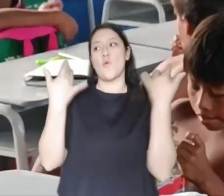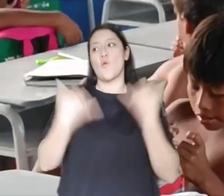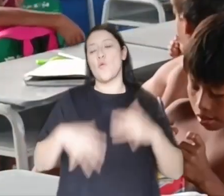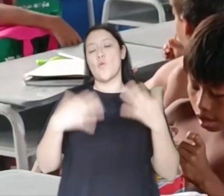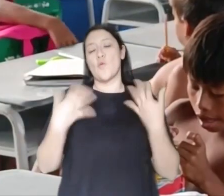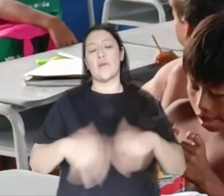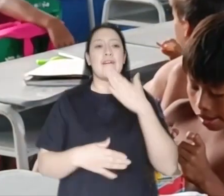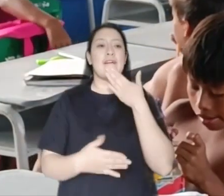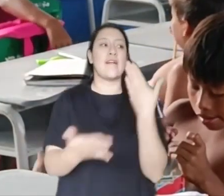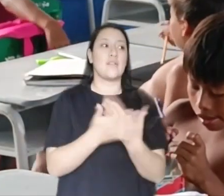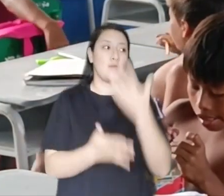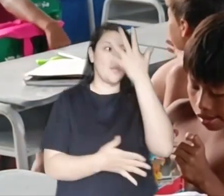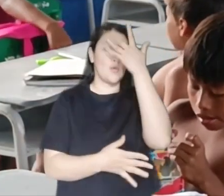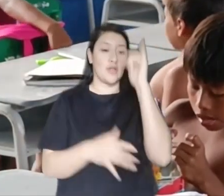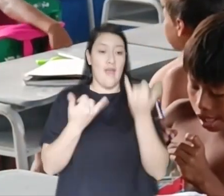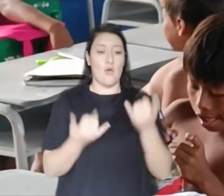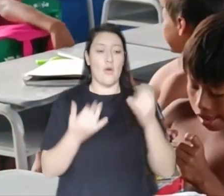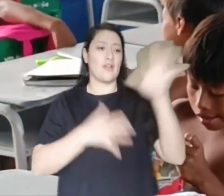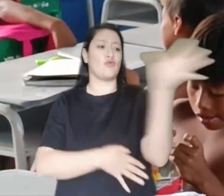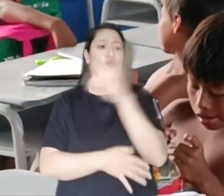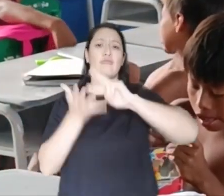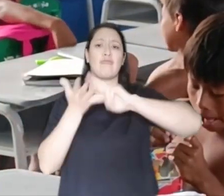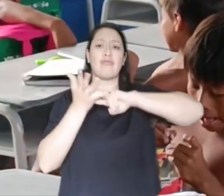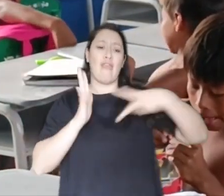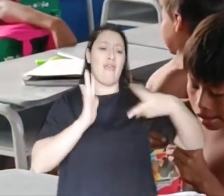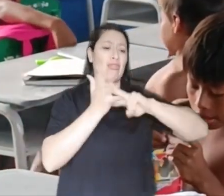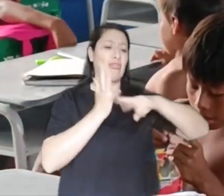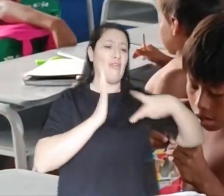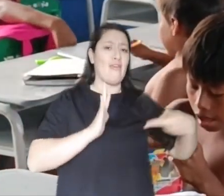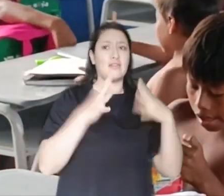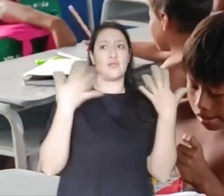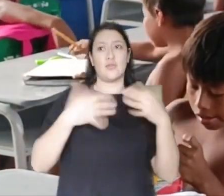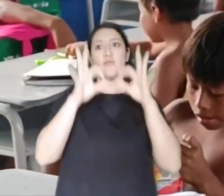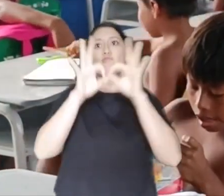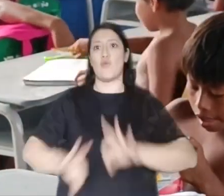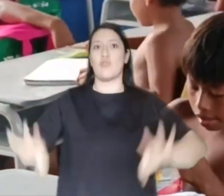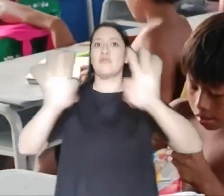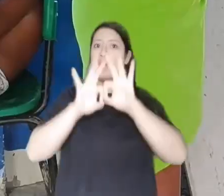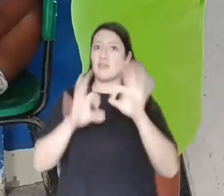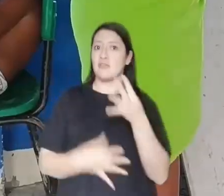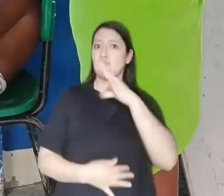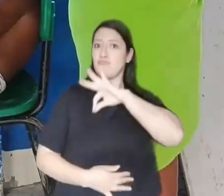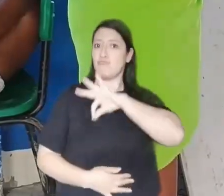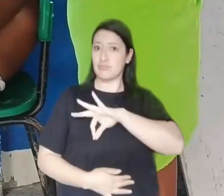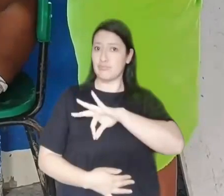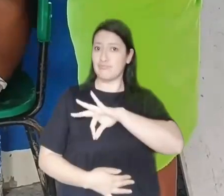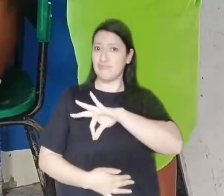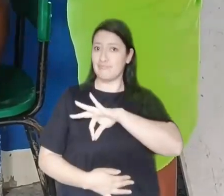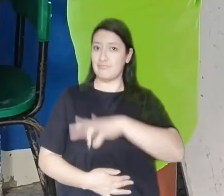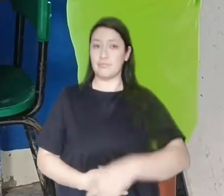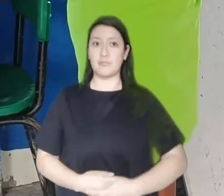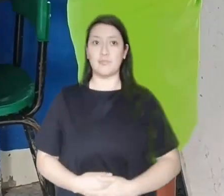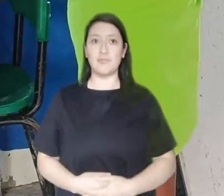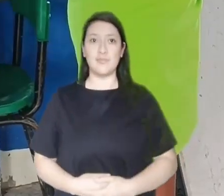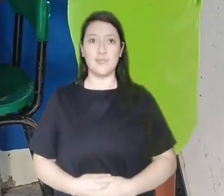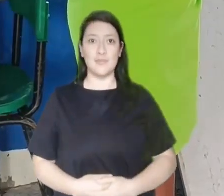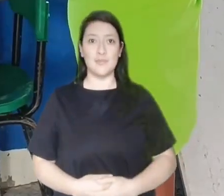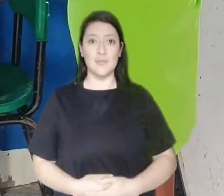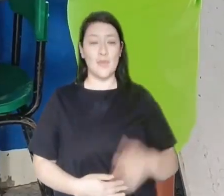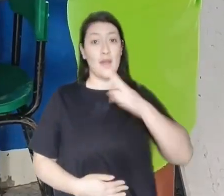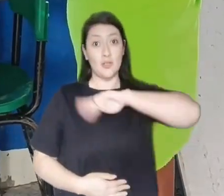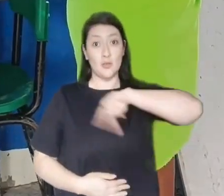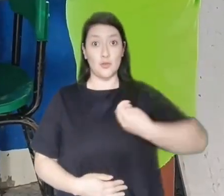entonces estamos muy contentos, día tras día está avanzando la tecnología, entonces es muy